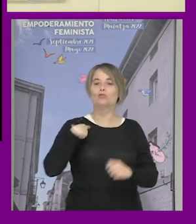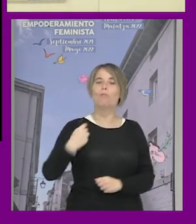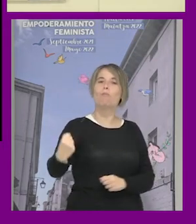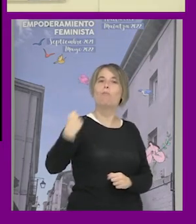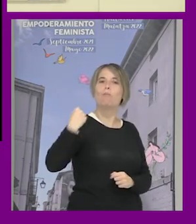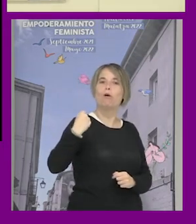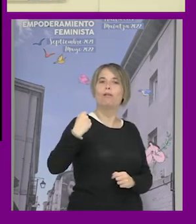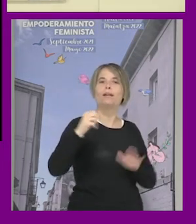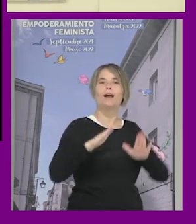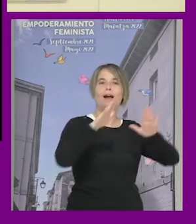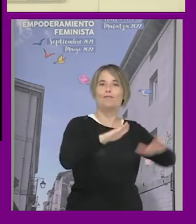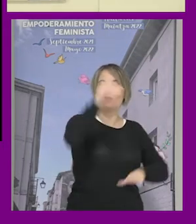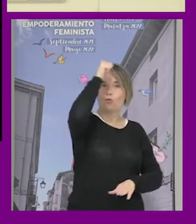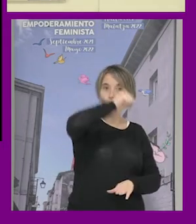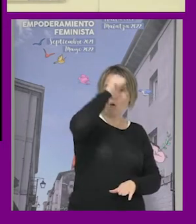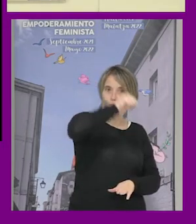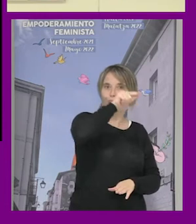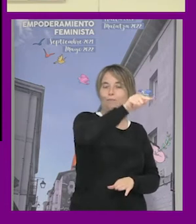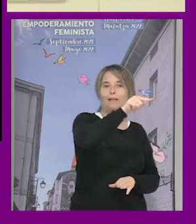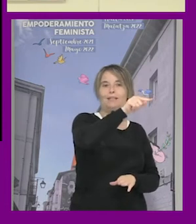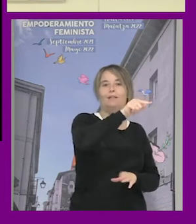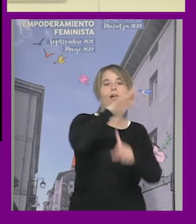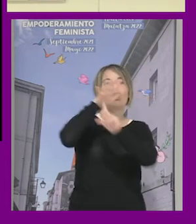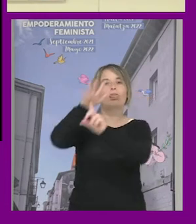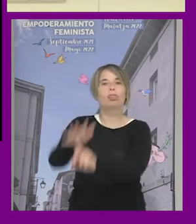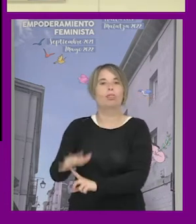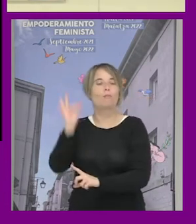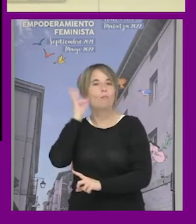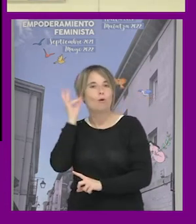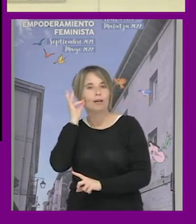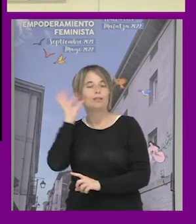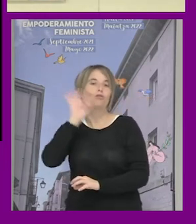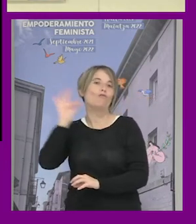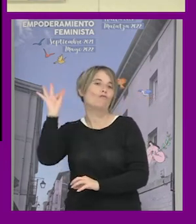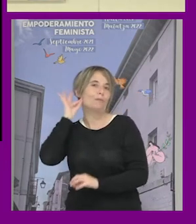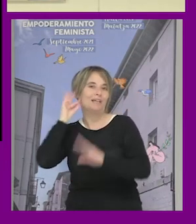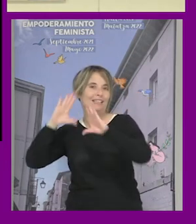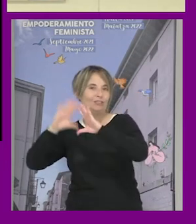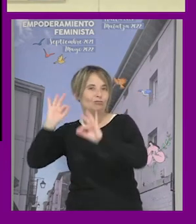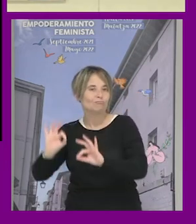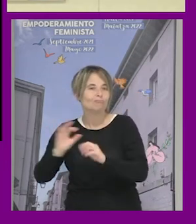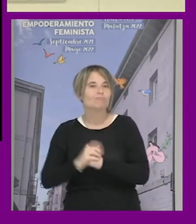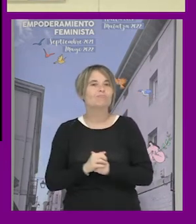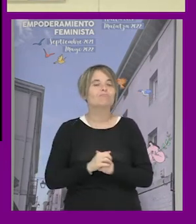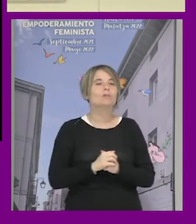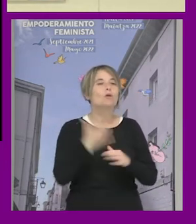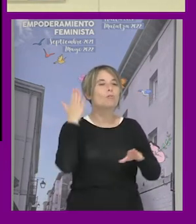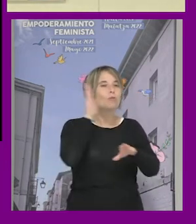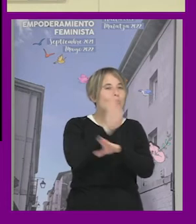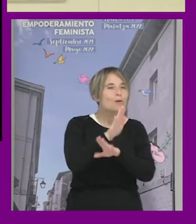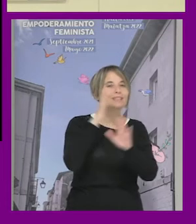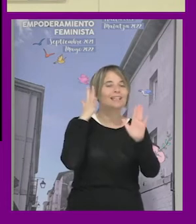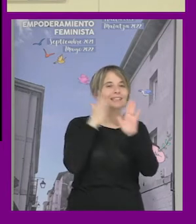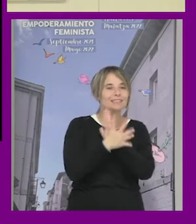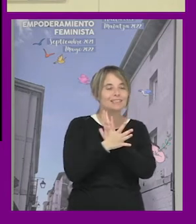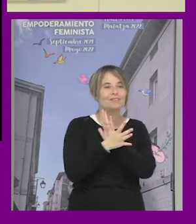privilegio a los hombres y aquello masculino en contraposición a las mujeres y aquello femenino fijaos nuestra propuesta es entender que es una